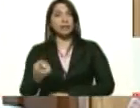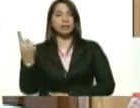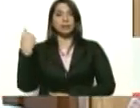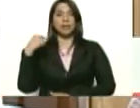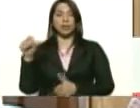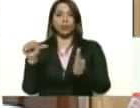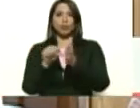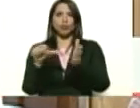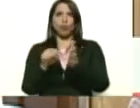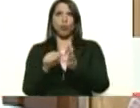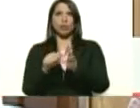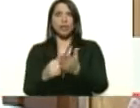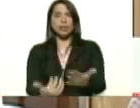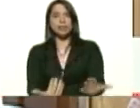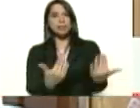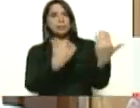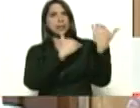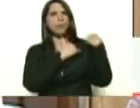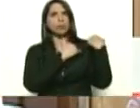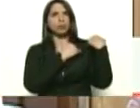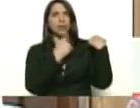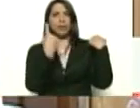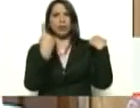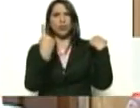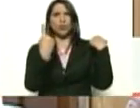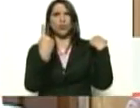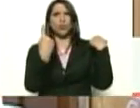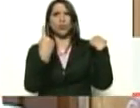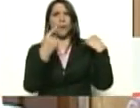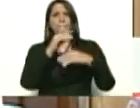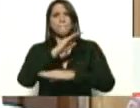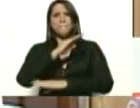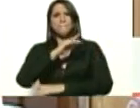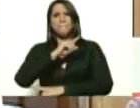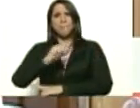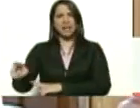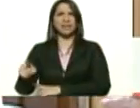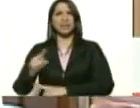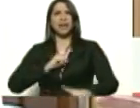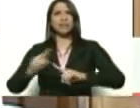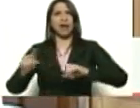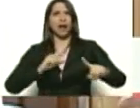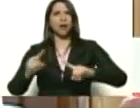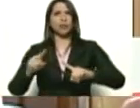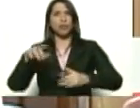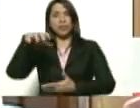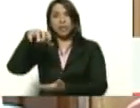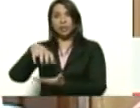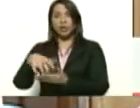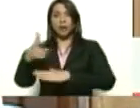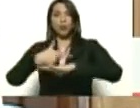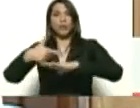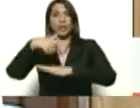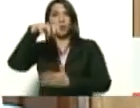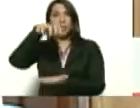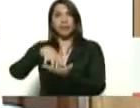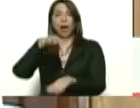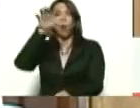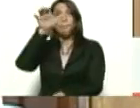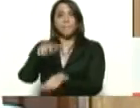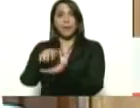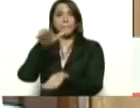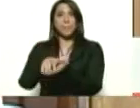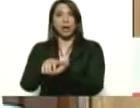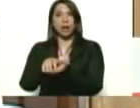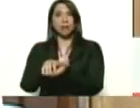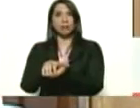la responsabilidad de un mandatario regional como el gobernador del estado Nueva Esparta, bueno, puso